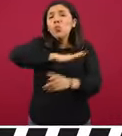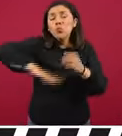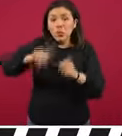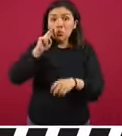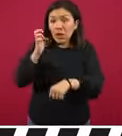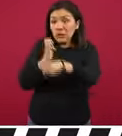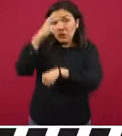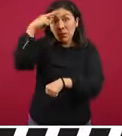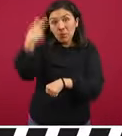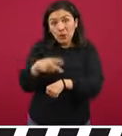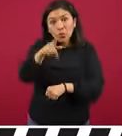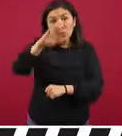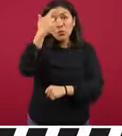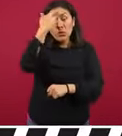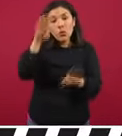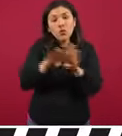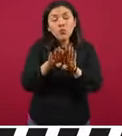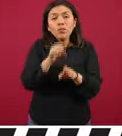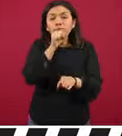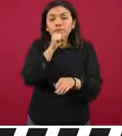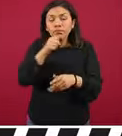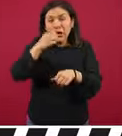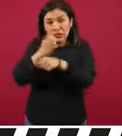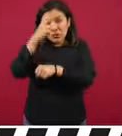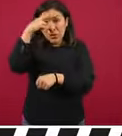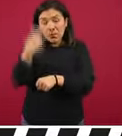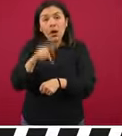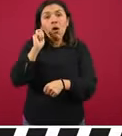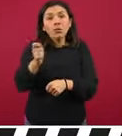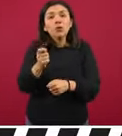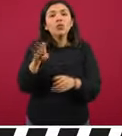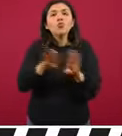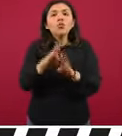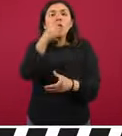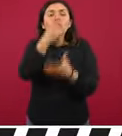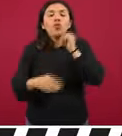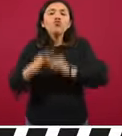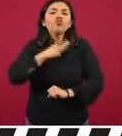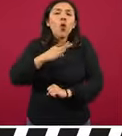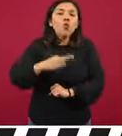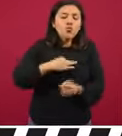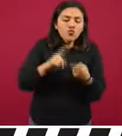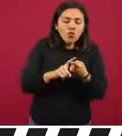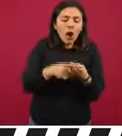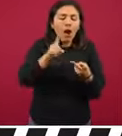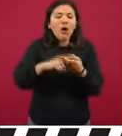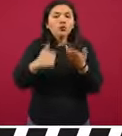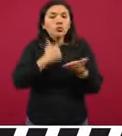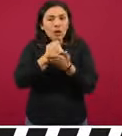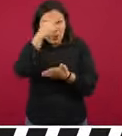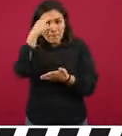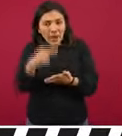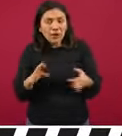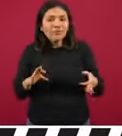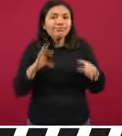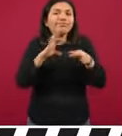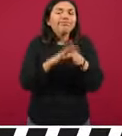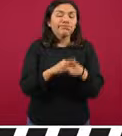Estado de México, acuérdense que las estadísticas de Estado de México es una mezcla entre el Valle de Toluca y el Valle de la Ciudad de México.